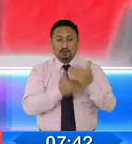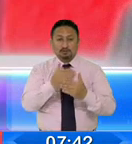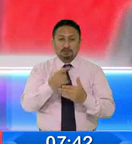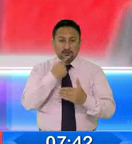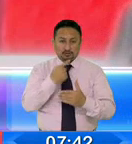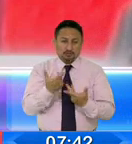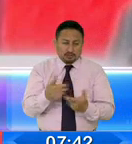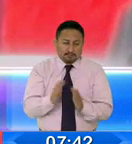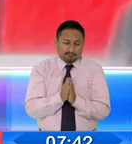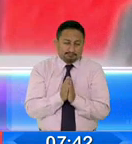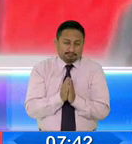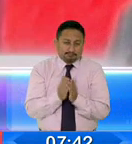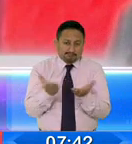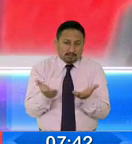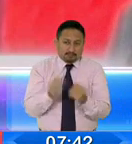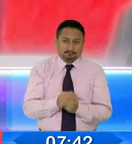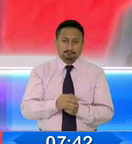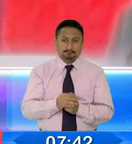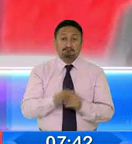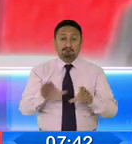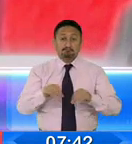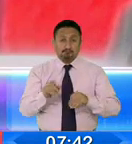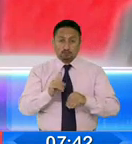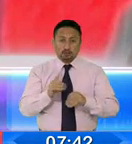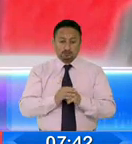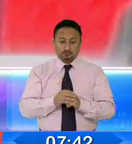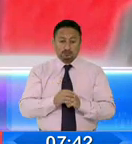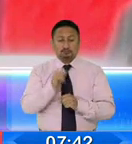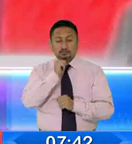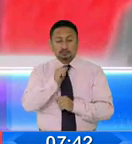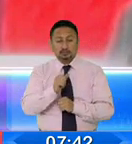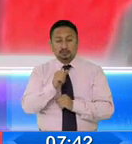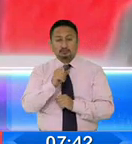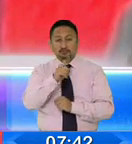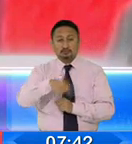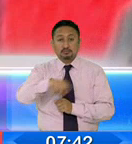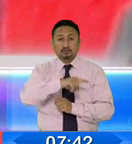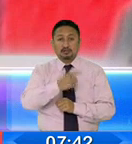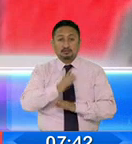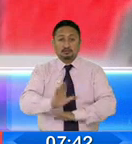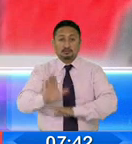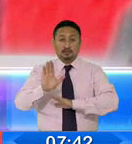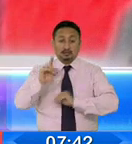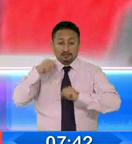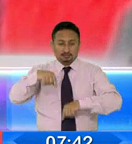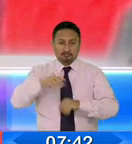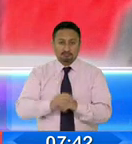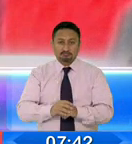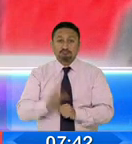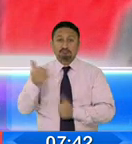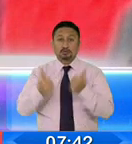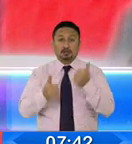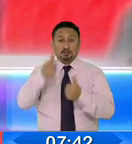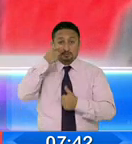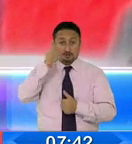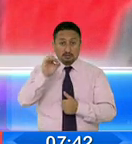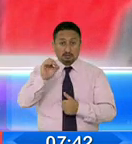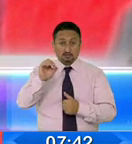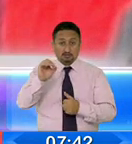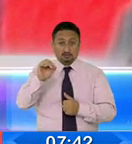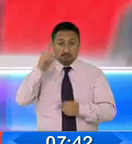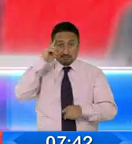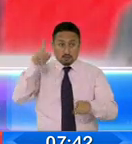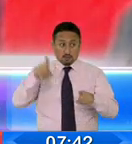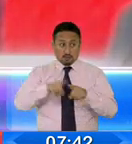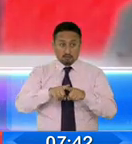habíamos pedido. No se dio, se faltó a la palabra cuando llegamos a un acuerdo con el señor candidato Guillermo Lazo.